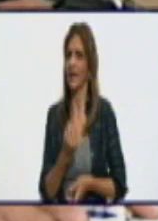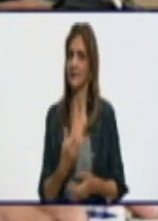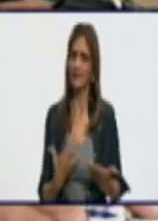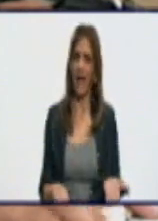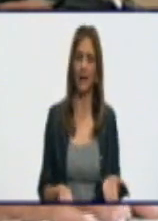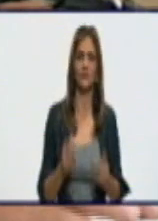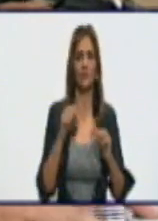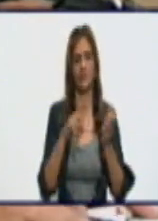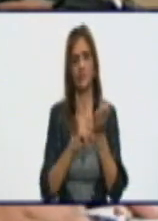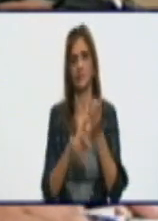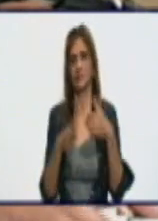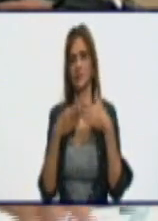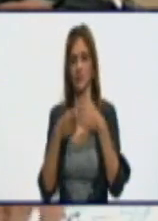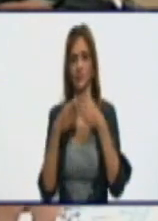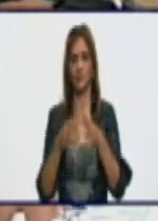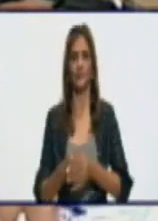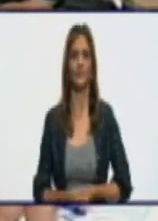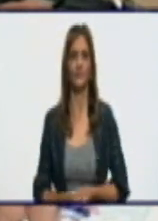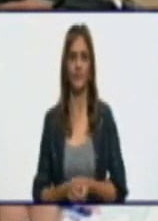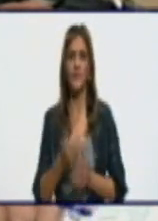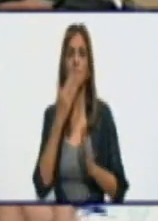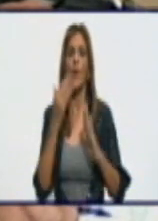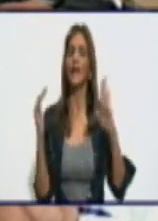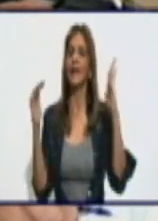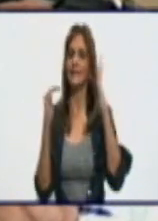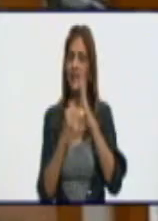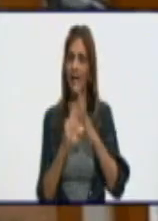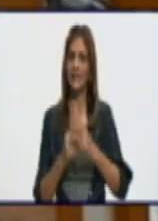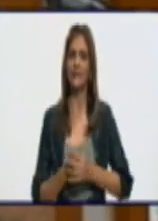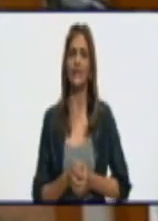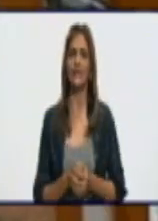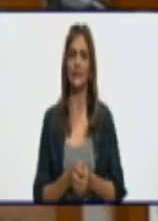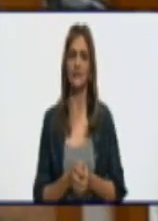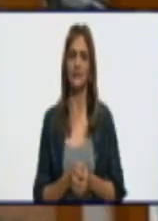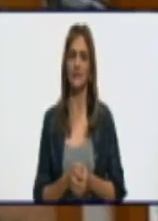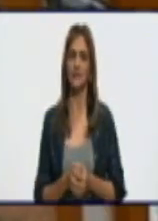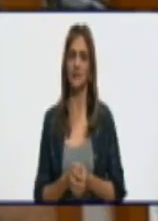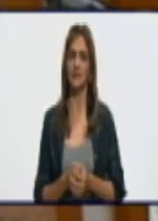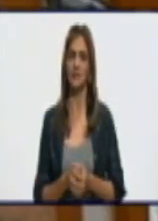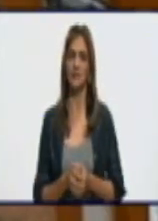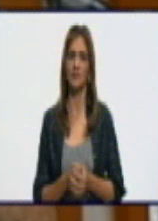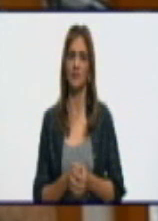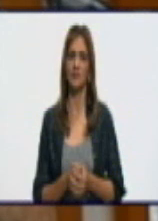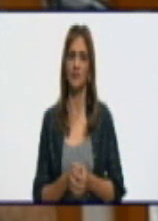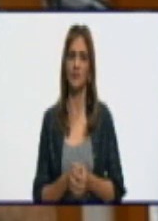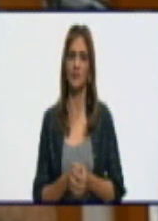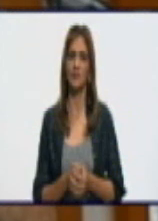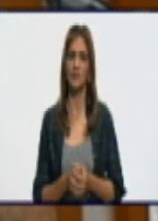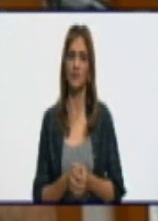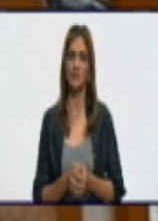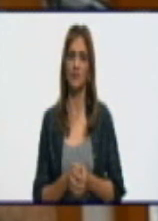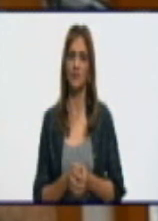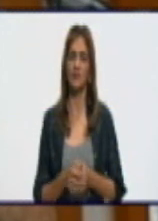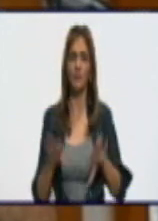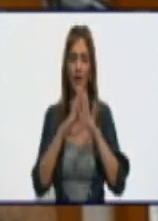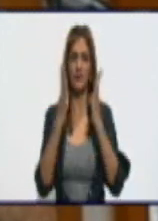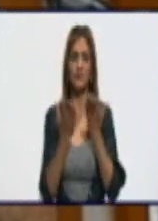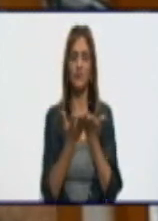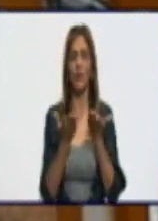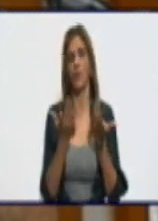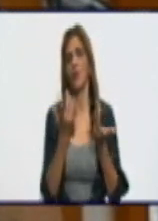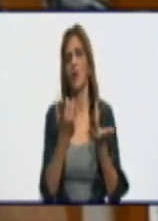territorio. Sí, buenas tardes, Junel. A ti y al resto de los amigos televidentes.